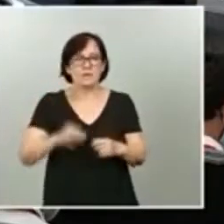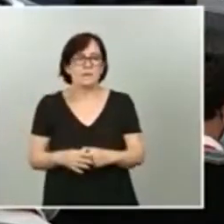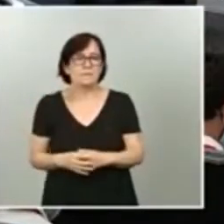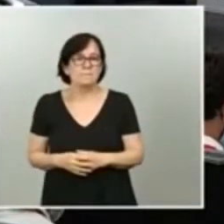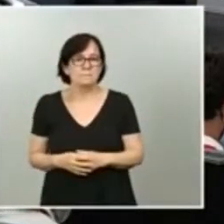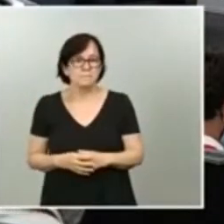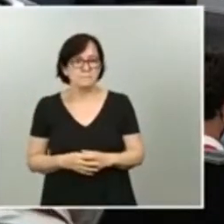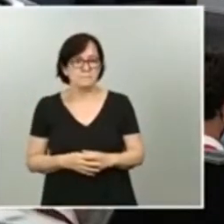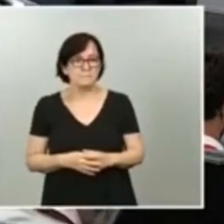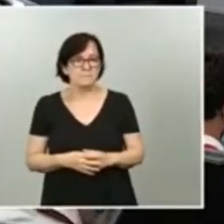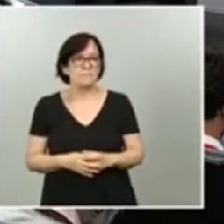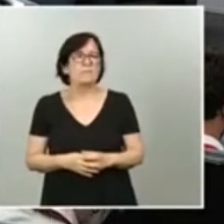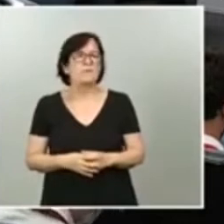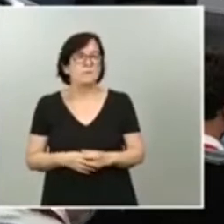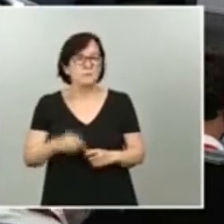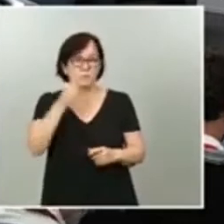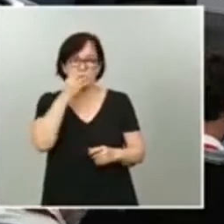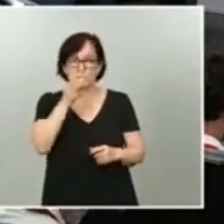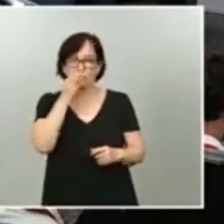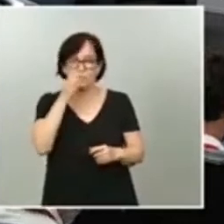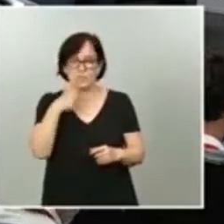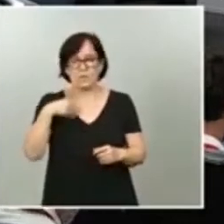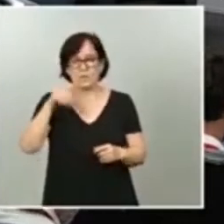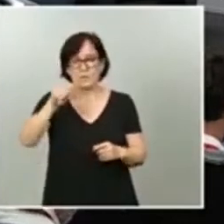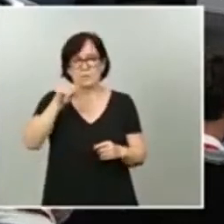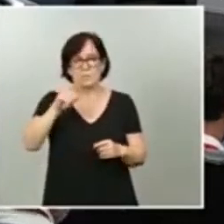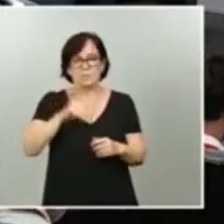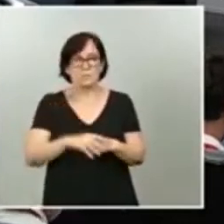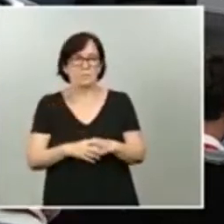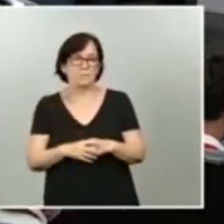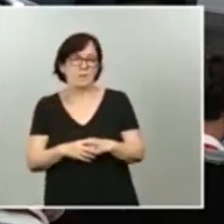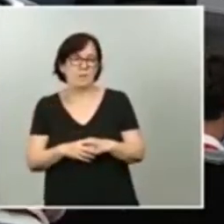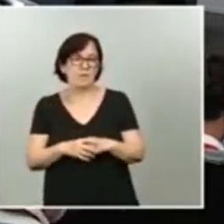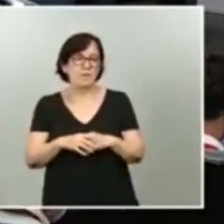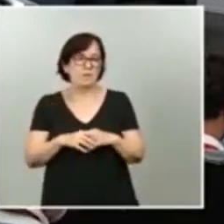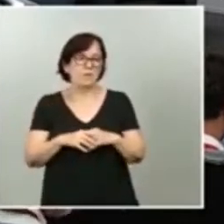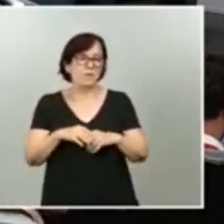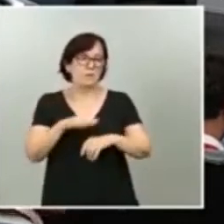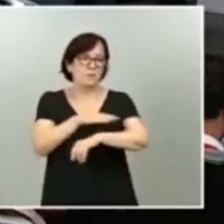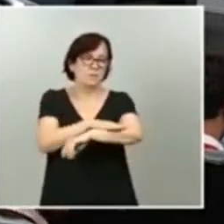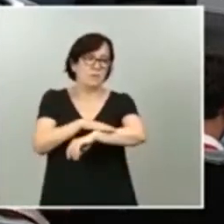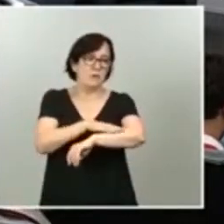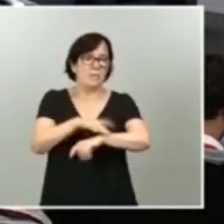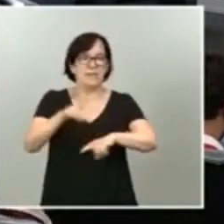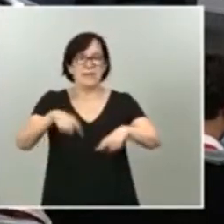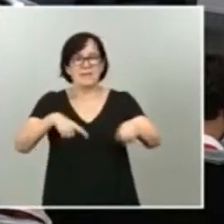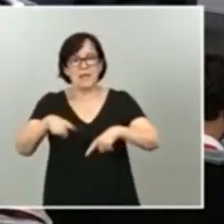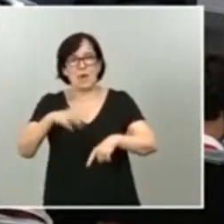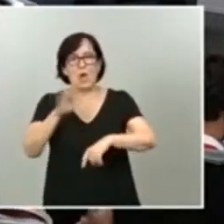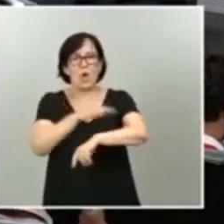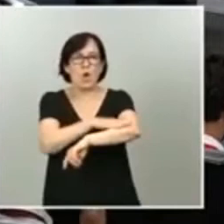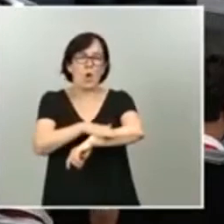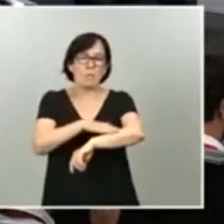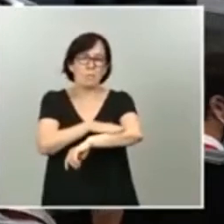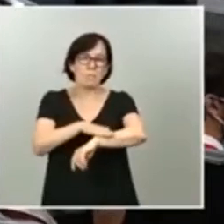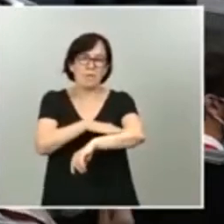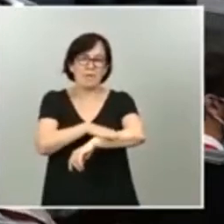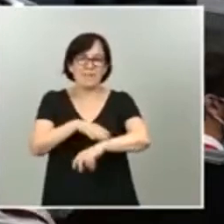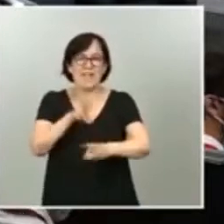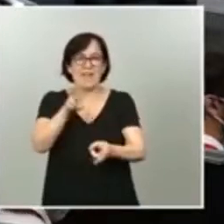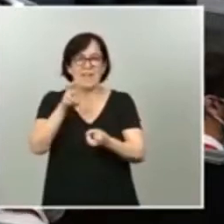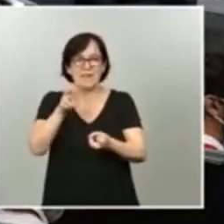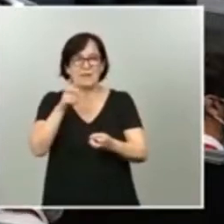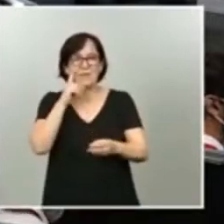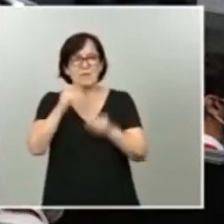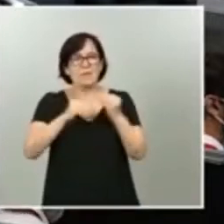Hola, ¿qué tal? Buenas tardes. Tengo una pregunta que no tengo muy clara si es para el ministro de Transporte o para la ministra de Hacienda. Y es si se ha llegado algún